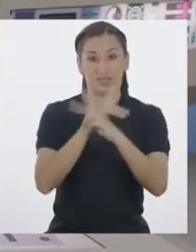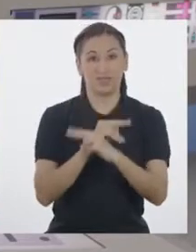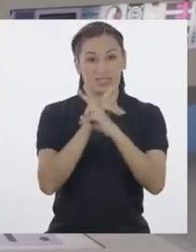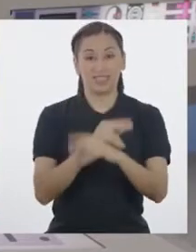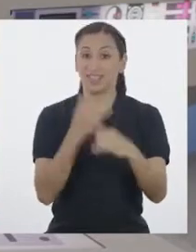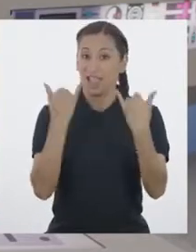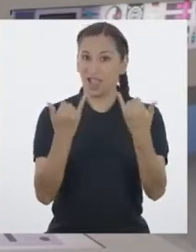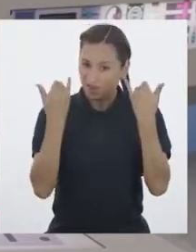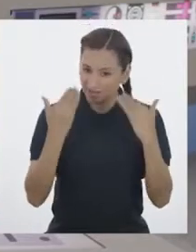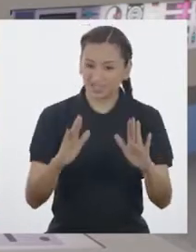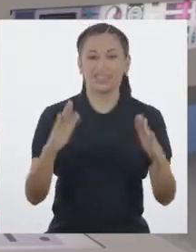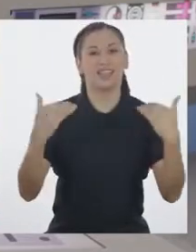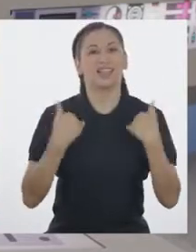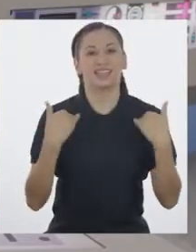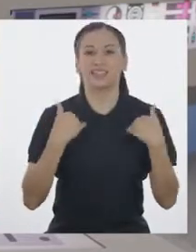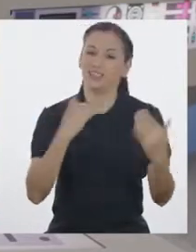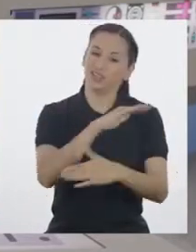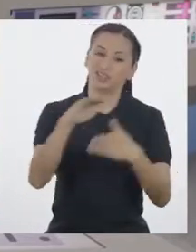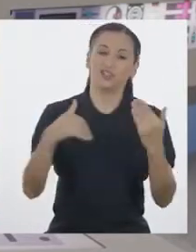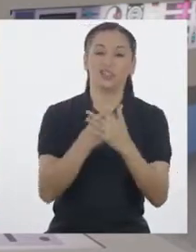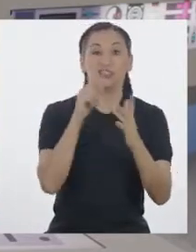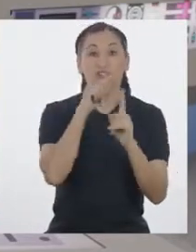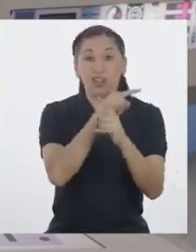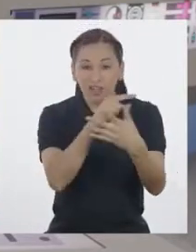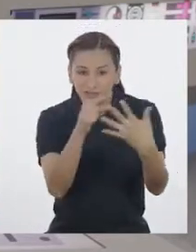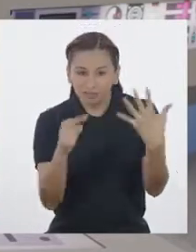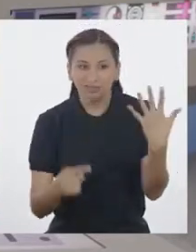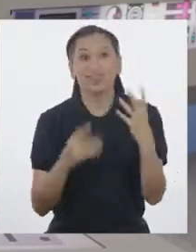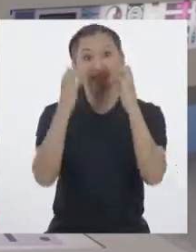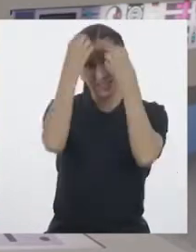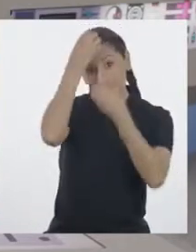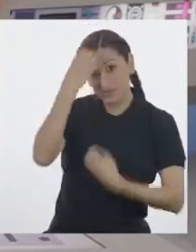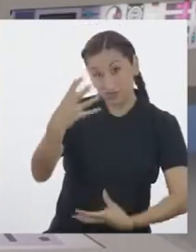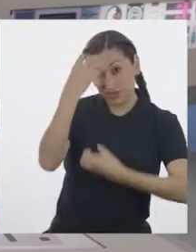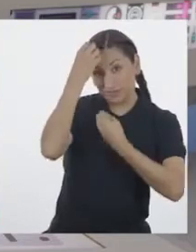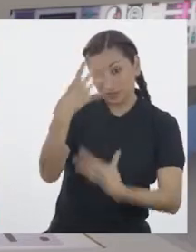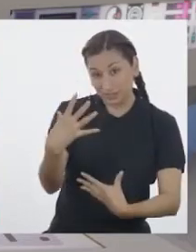Ahora que ya tienen toda esta nueva información